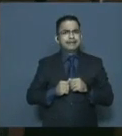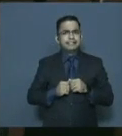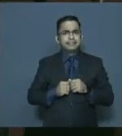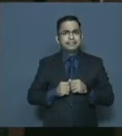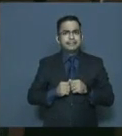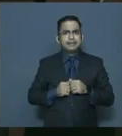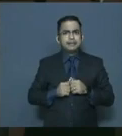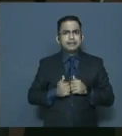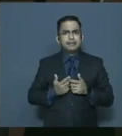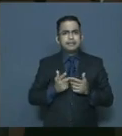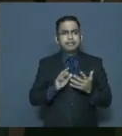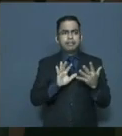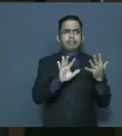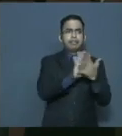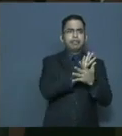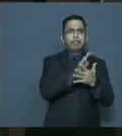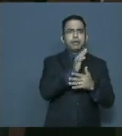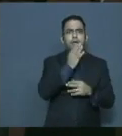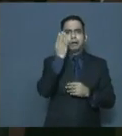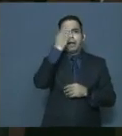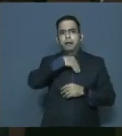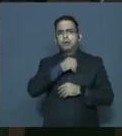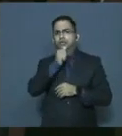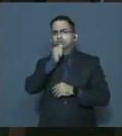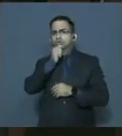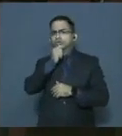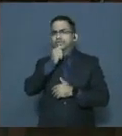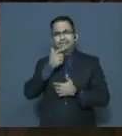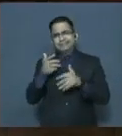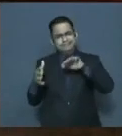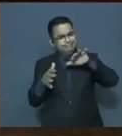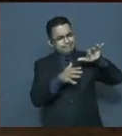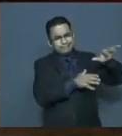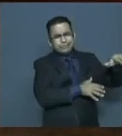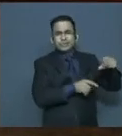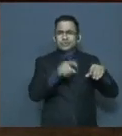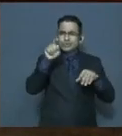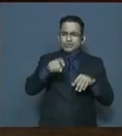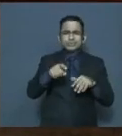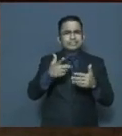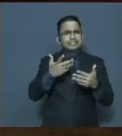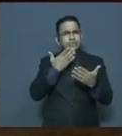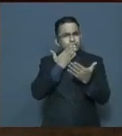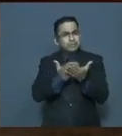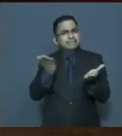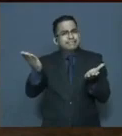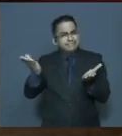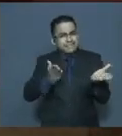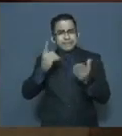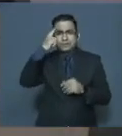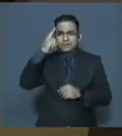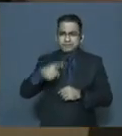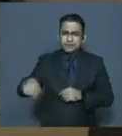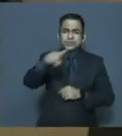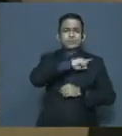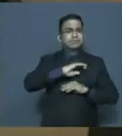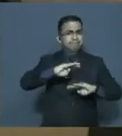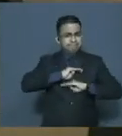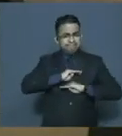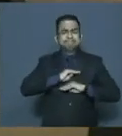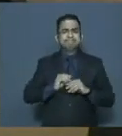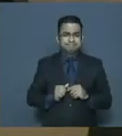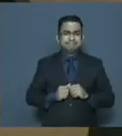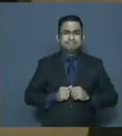diatribas y agendas ocultas para dialogar sobre las problemáticas que aquejan al sistema de administración de